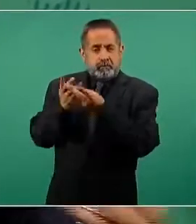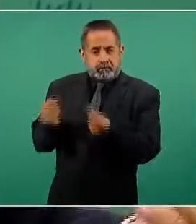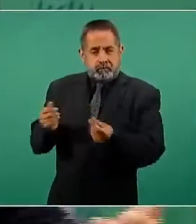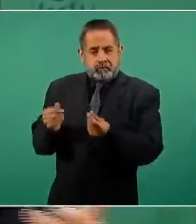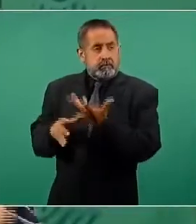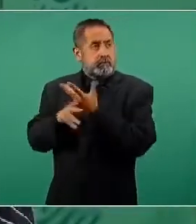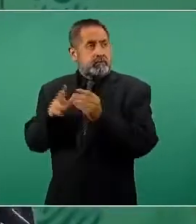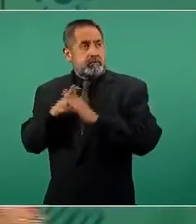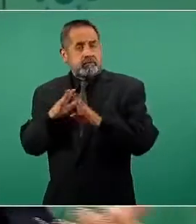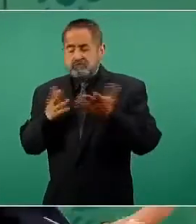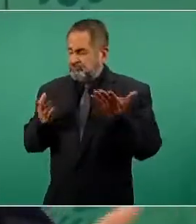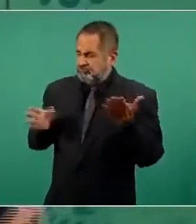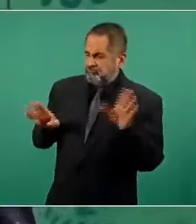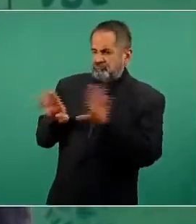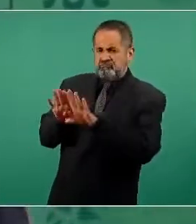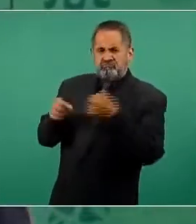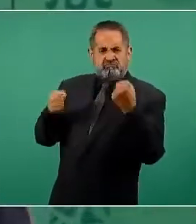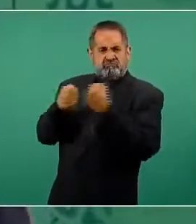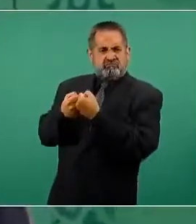sellando las fronteras.